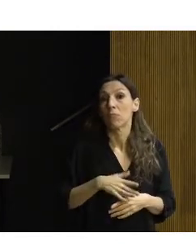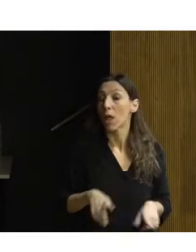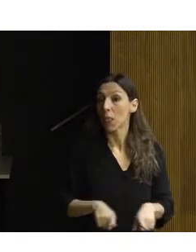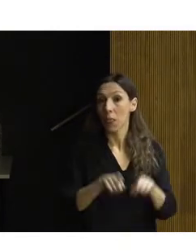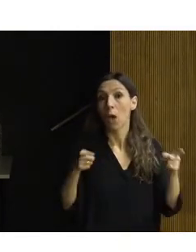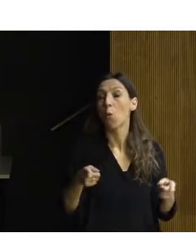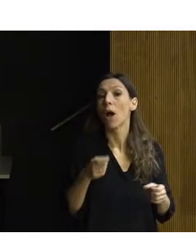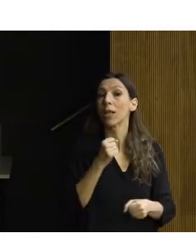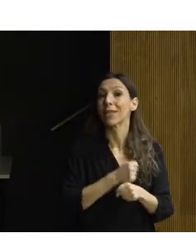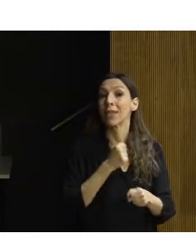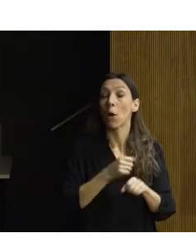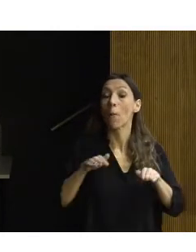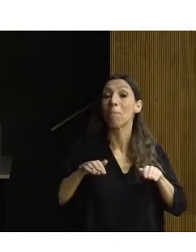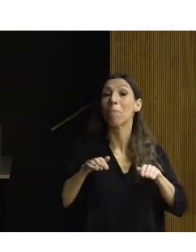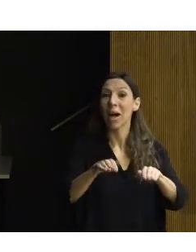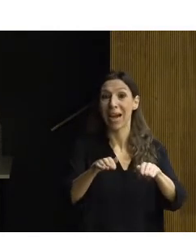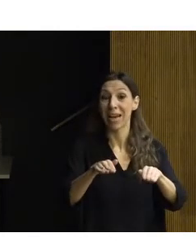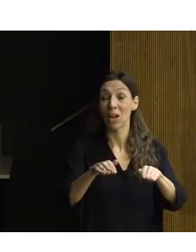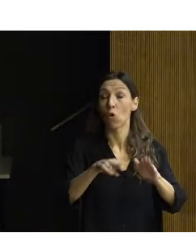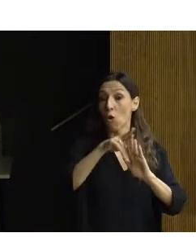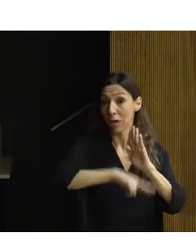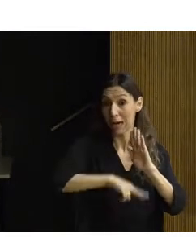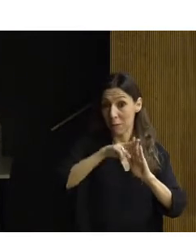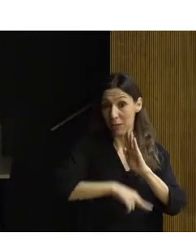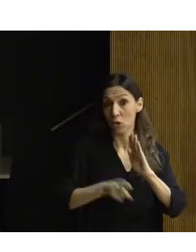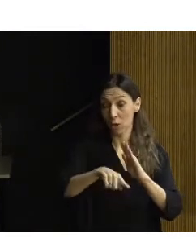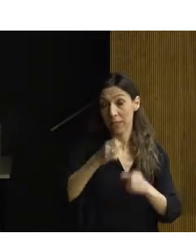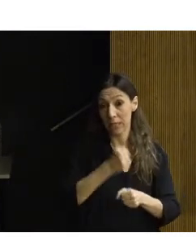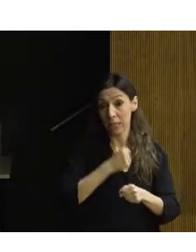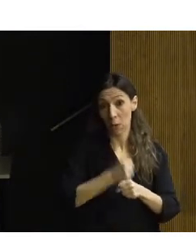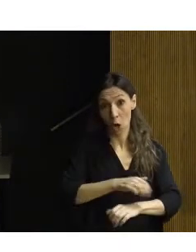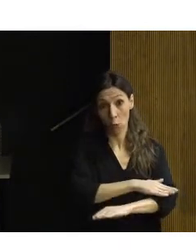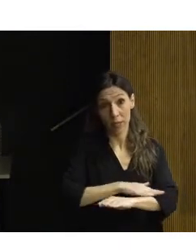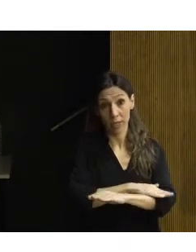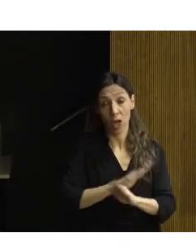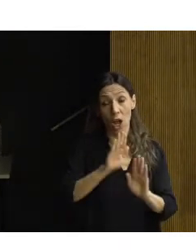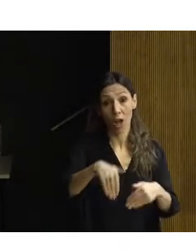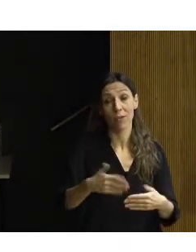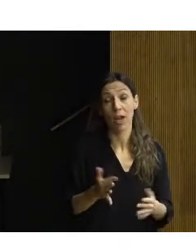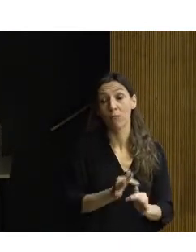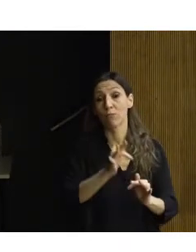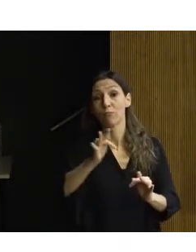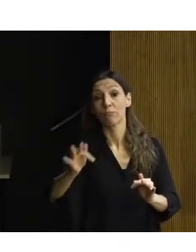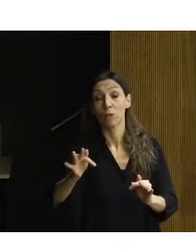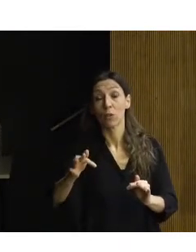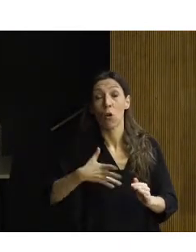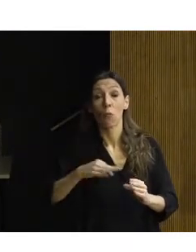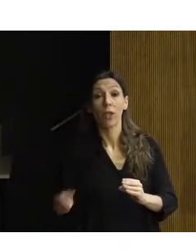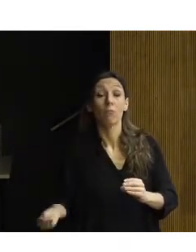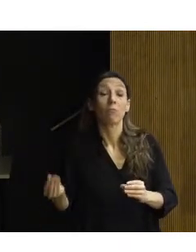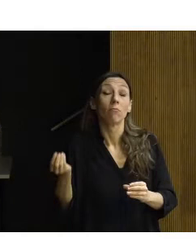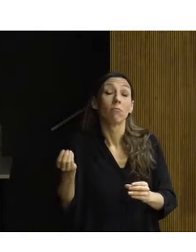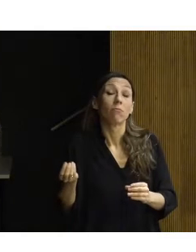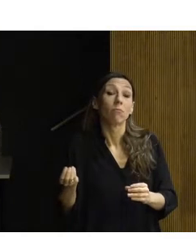paralelo a la reglamentación y en el que, además, la labor del ministerio queda relegada, además, a ser uno más, es decir, ni siquiera